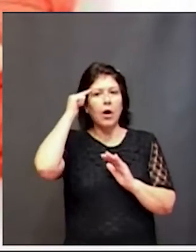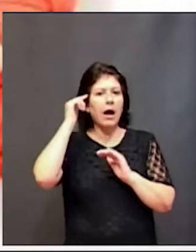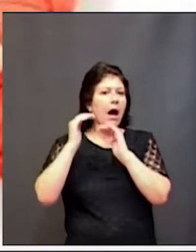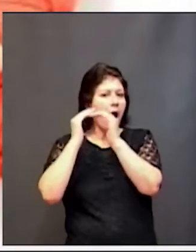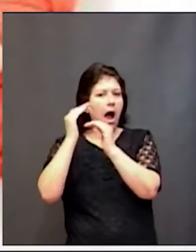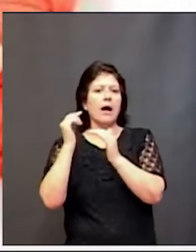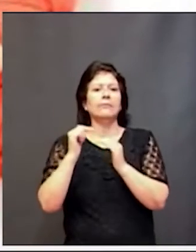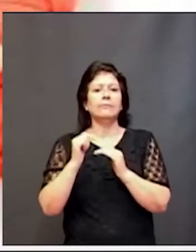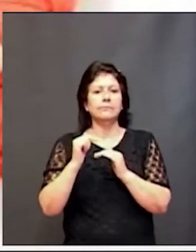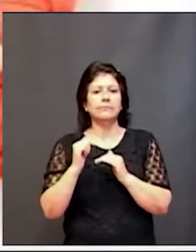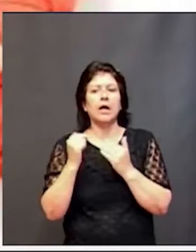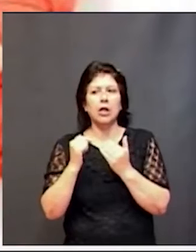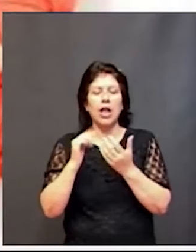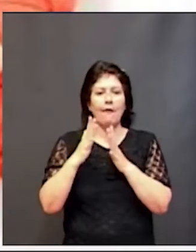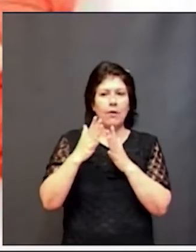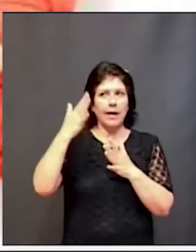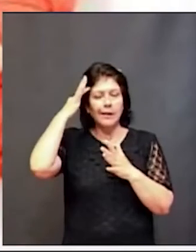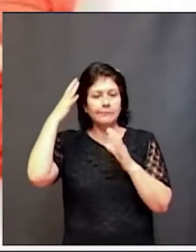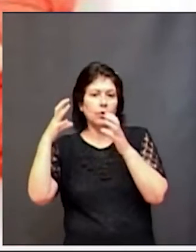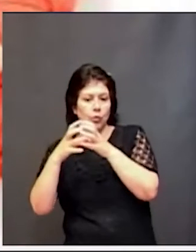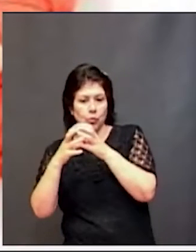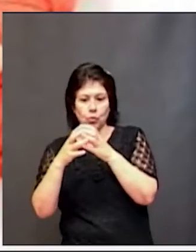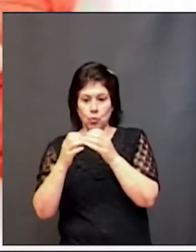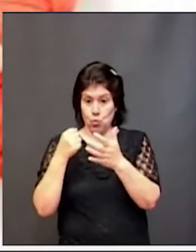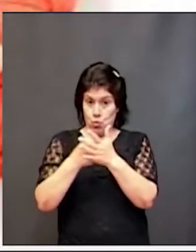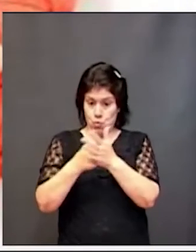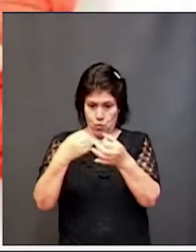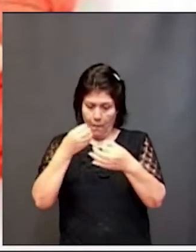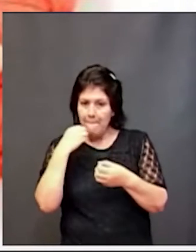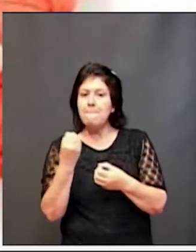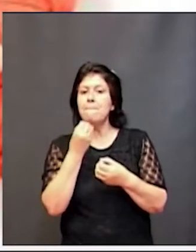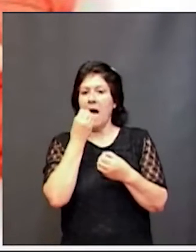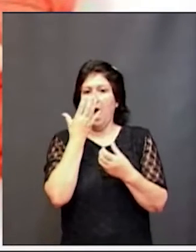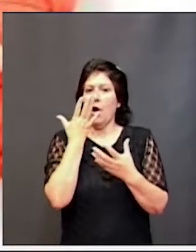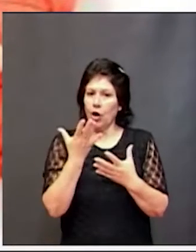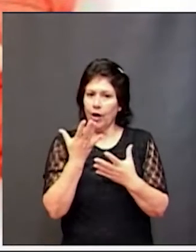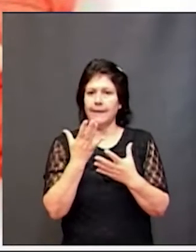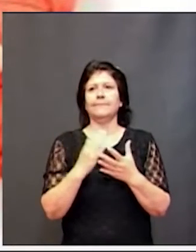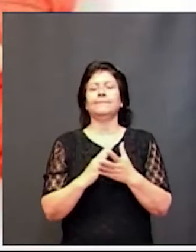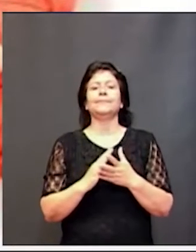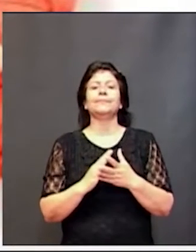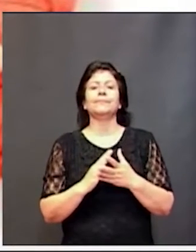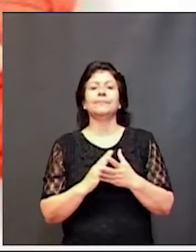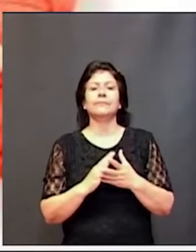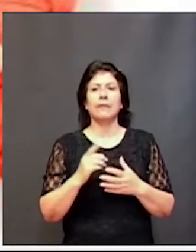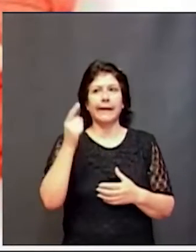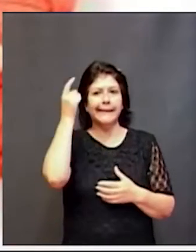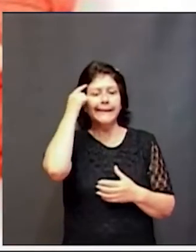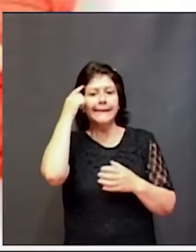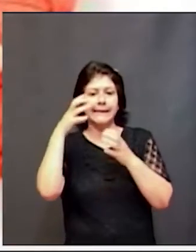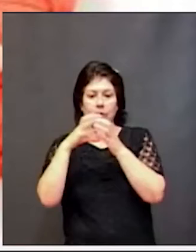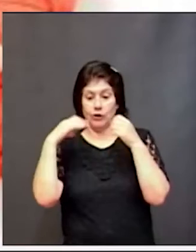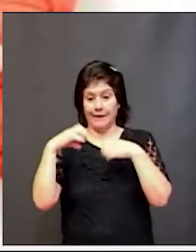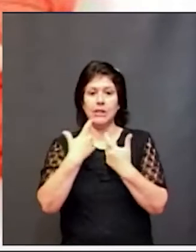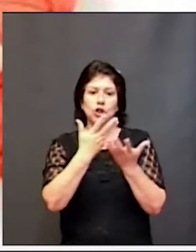optimizar las funciones cerebrales para que esa máquina no se sobrecargue el cerebro es social